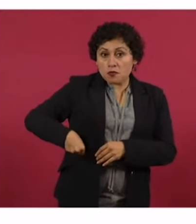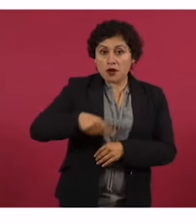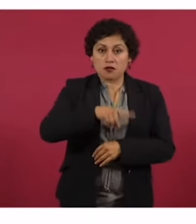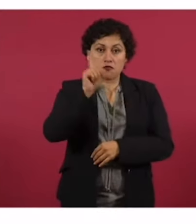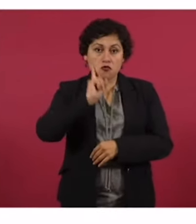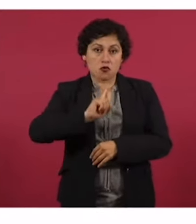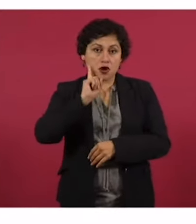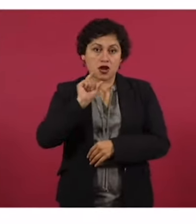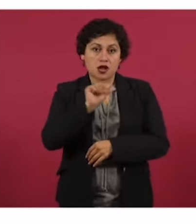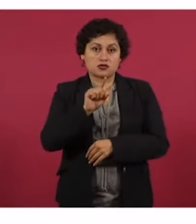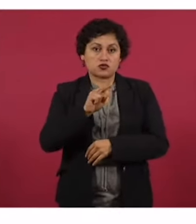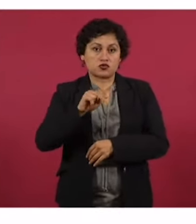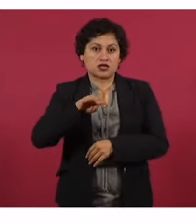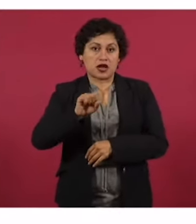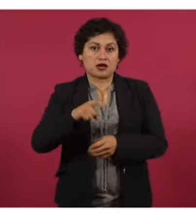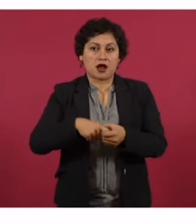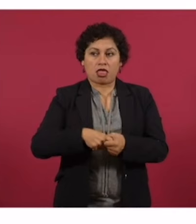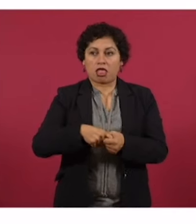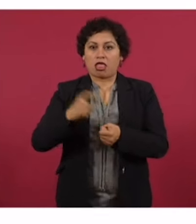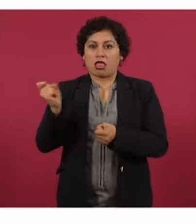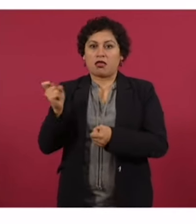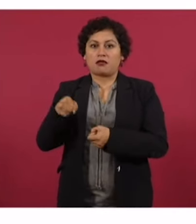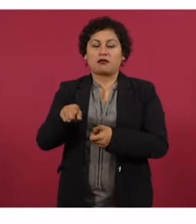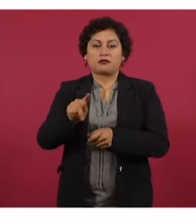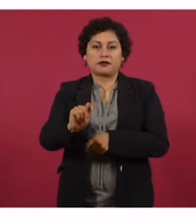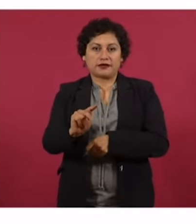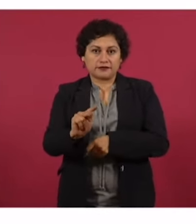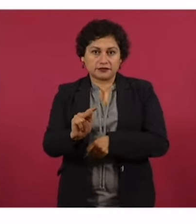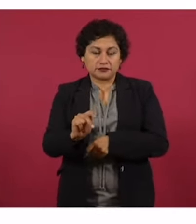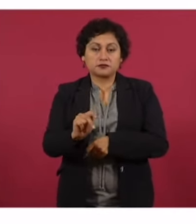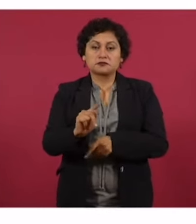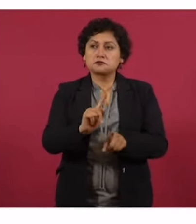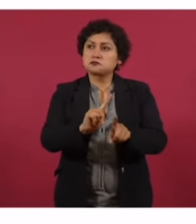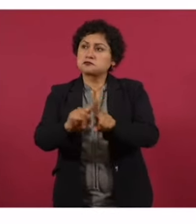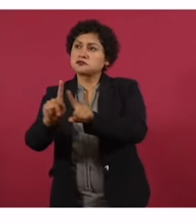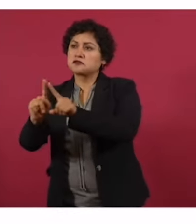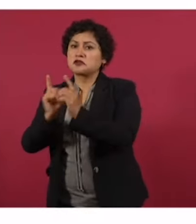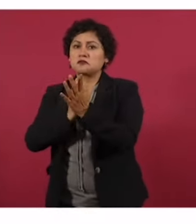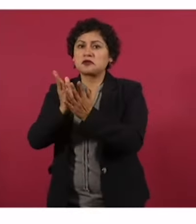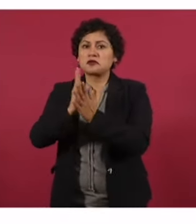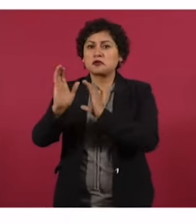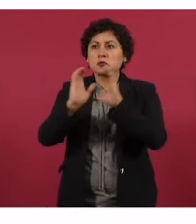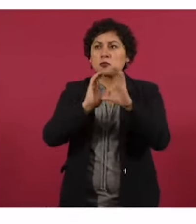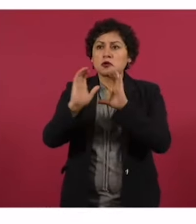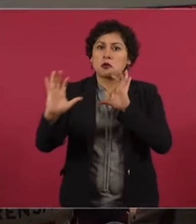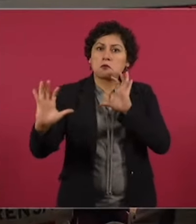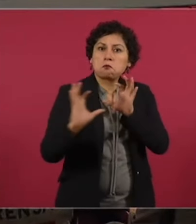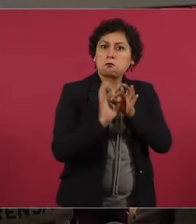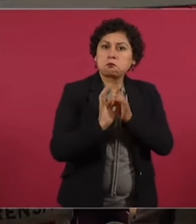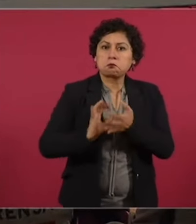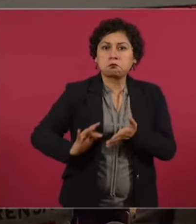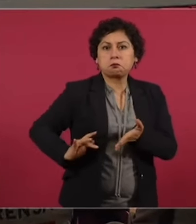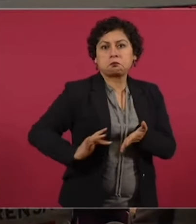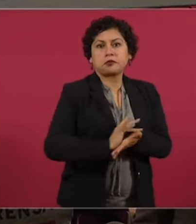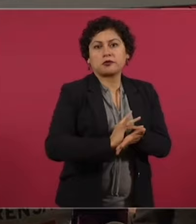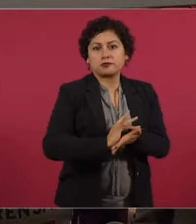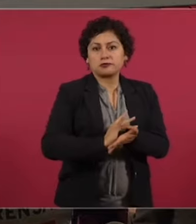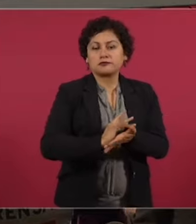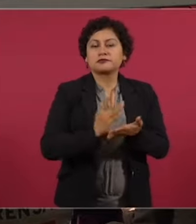Medios y opositores unieron sus mensajes y artículos bajo la consigna